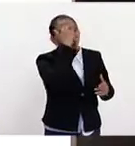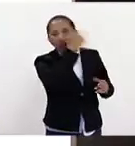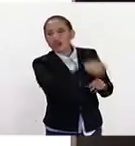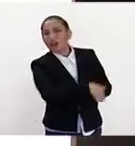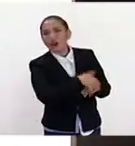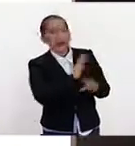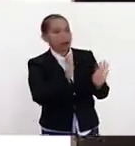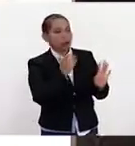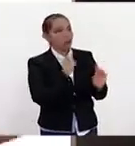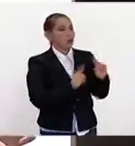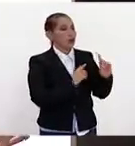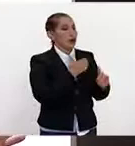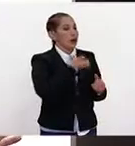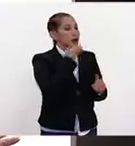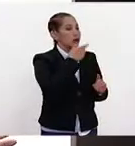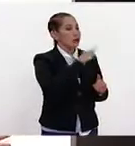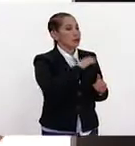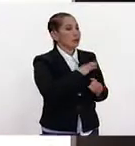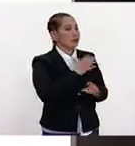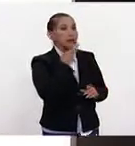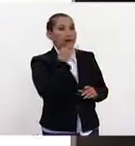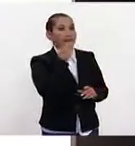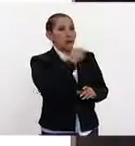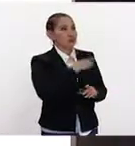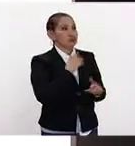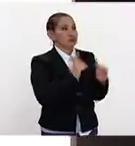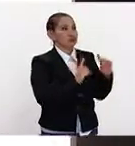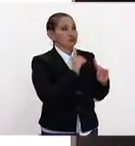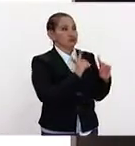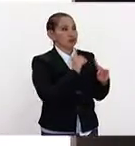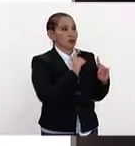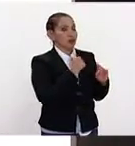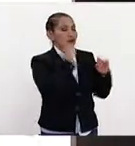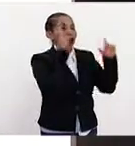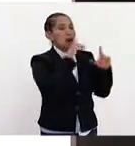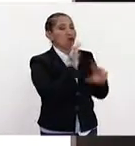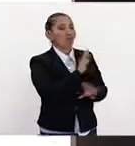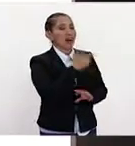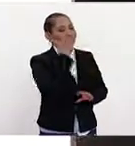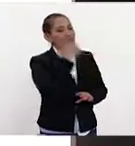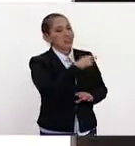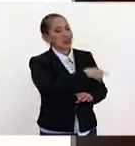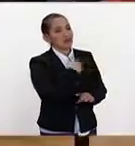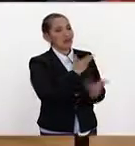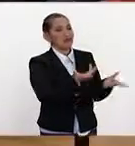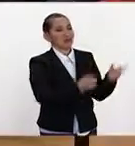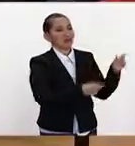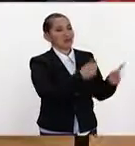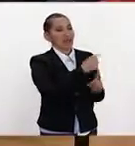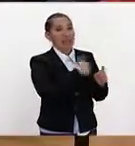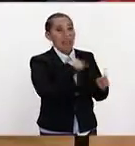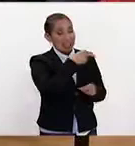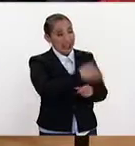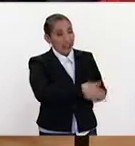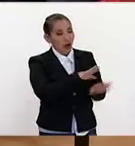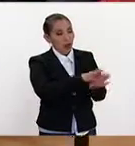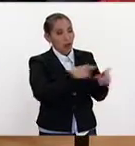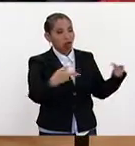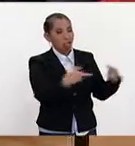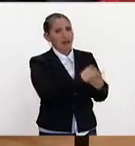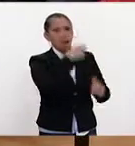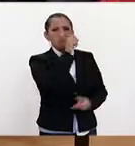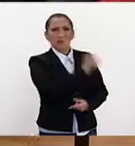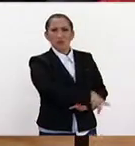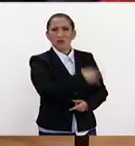acostumbrados a que cualquier cosa puede pasar y que ya nada los sorprende. Perdón, porque además hay una impresión de que hay hasta contradicción